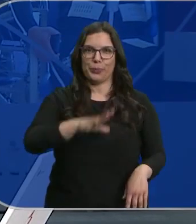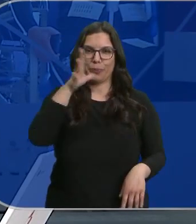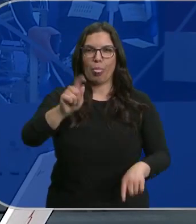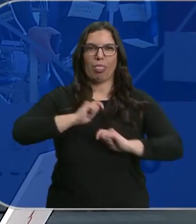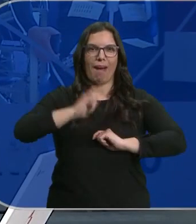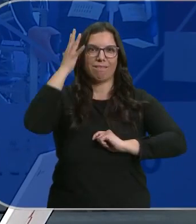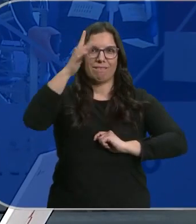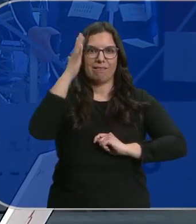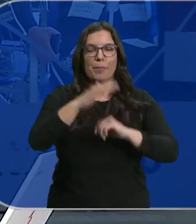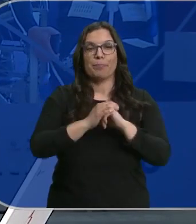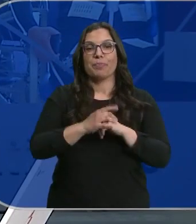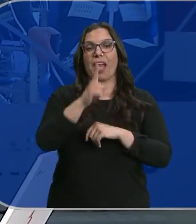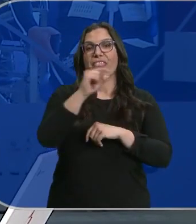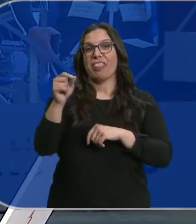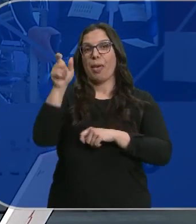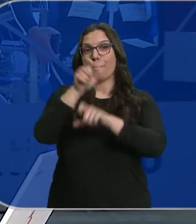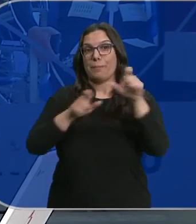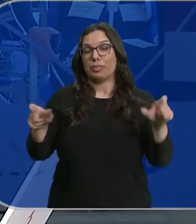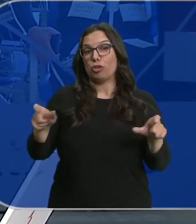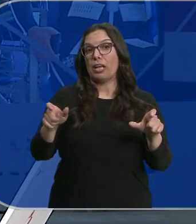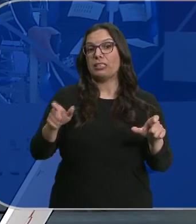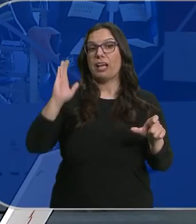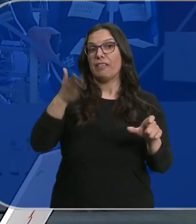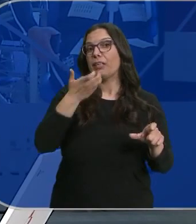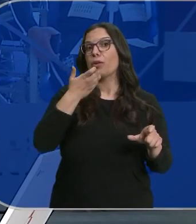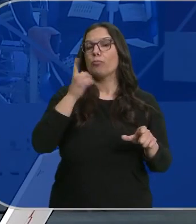esperanzadores. Un centenar de afectados solo en Segovia.